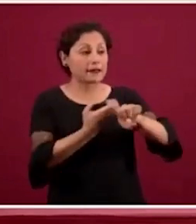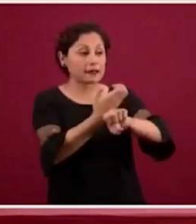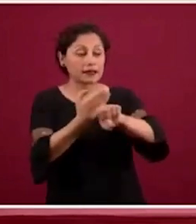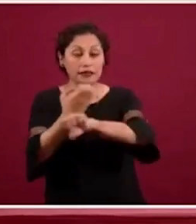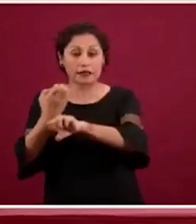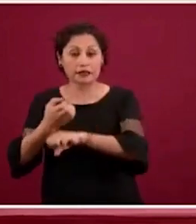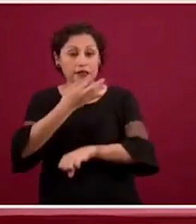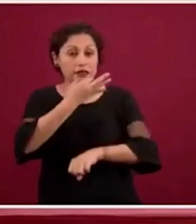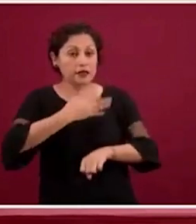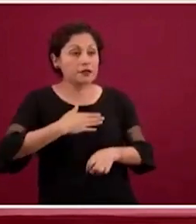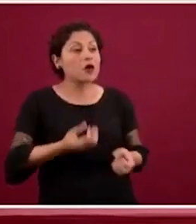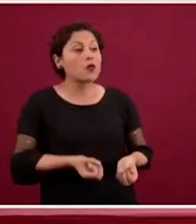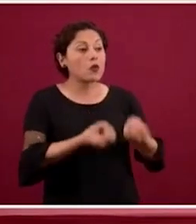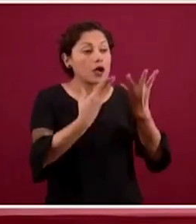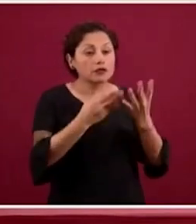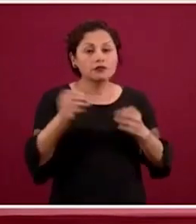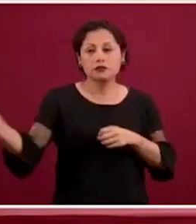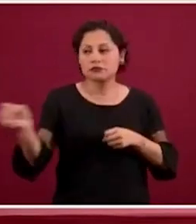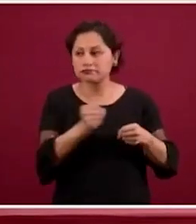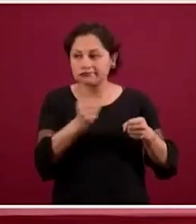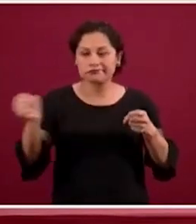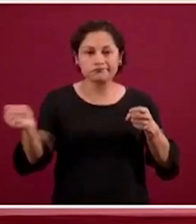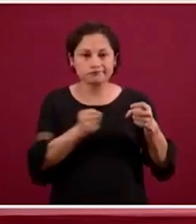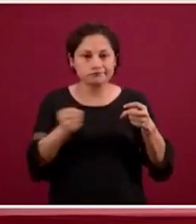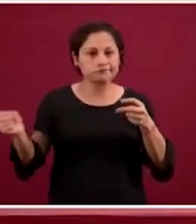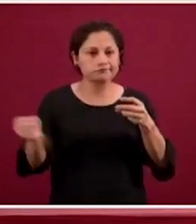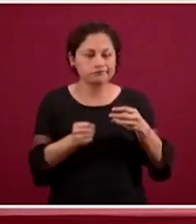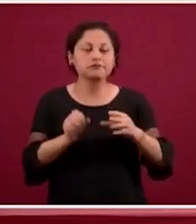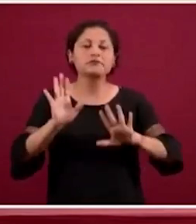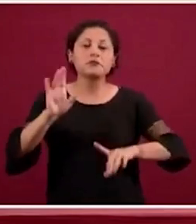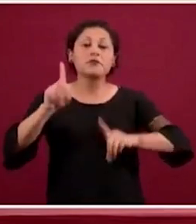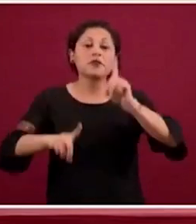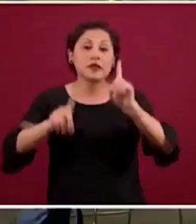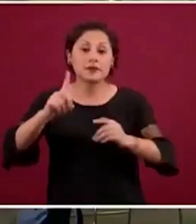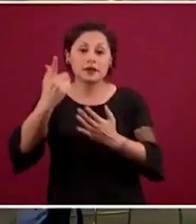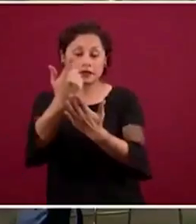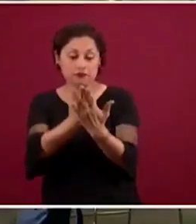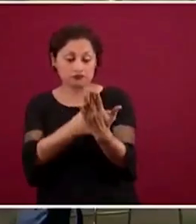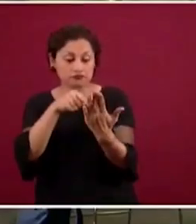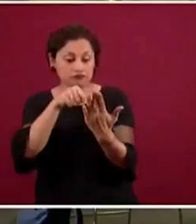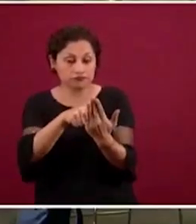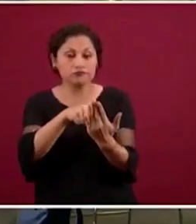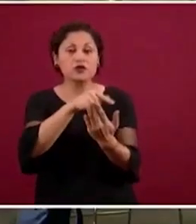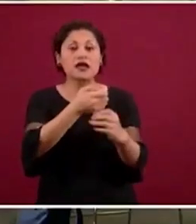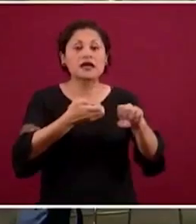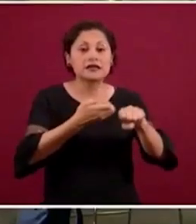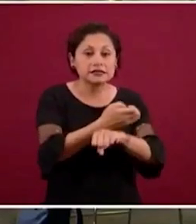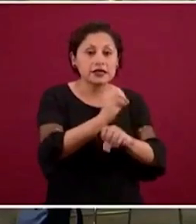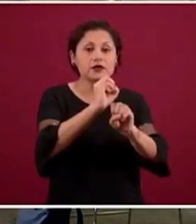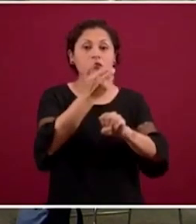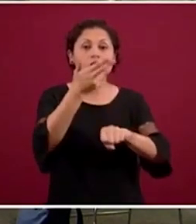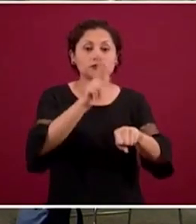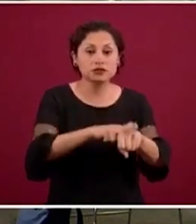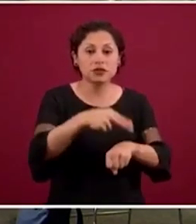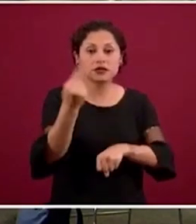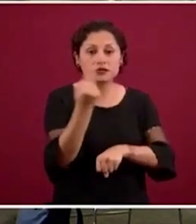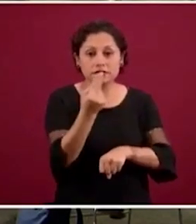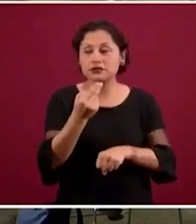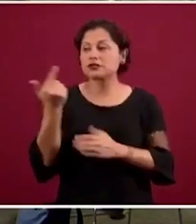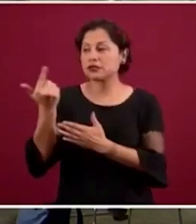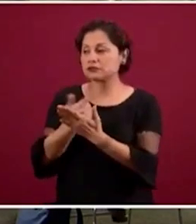las instituciones del sector y se van posicionando de acuerdo a la necesidad inmediata. Esto lo que lleva es a que